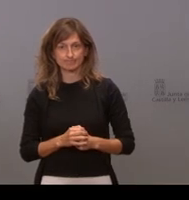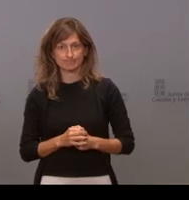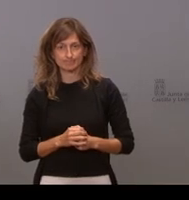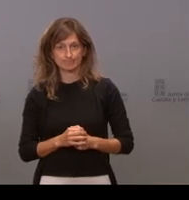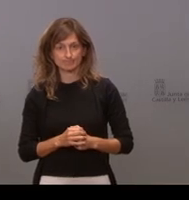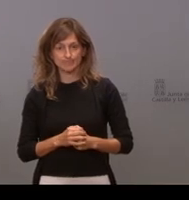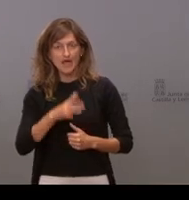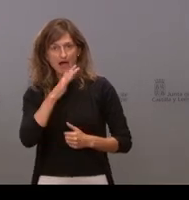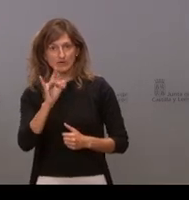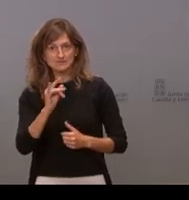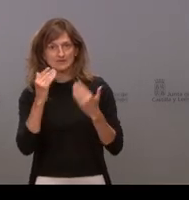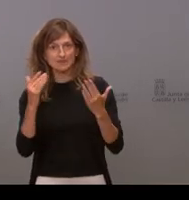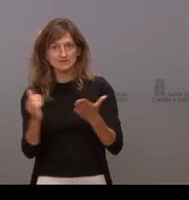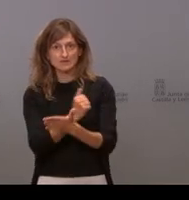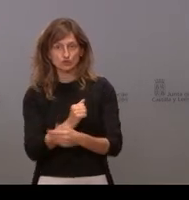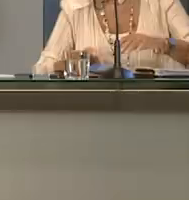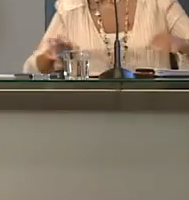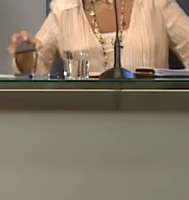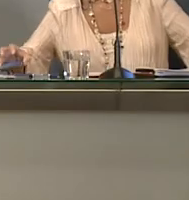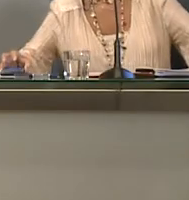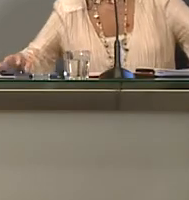Pues ahora sí gracias a todos Muchas gracias